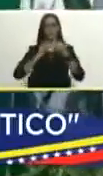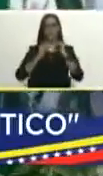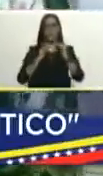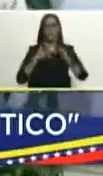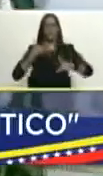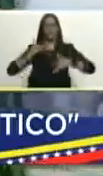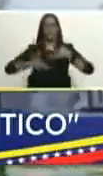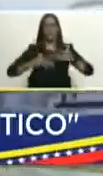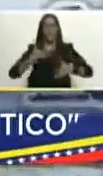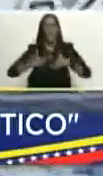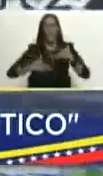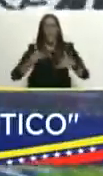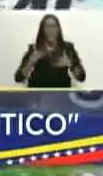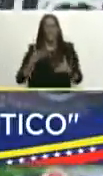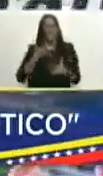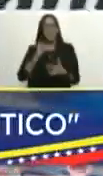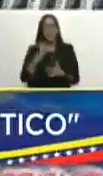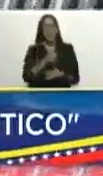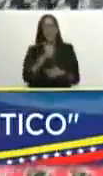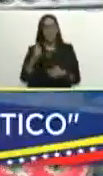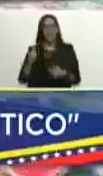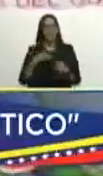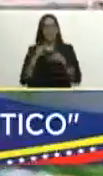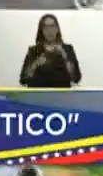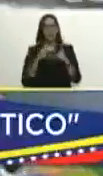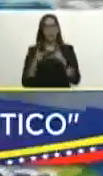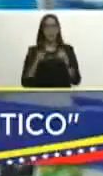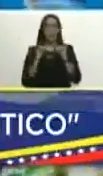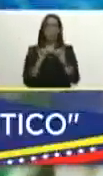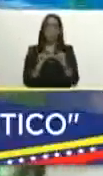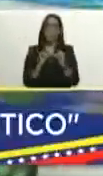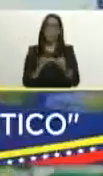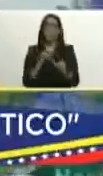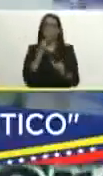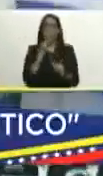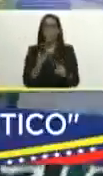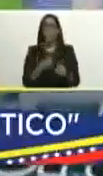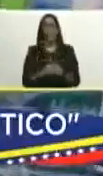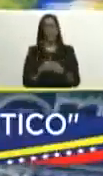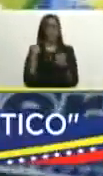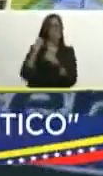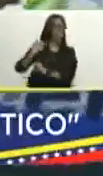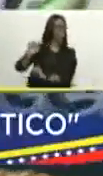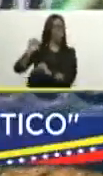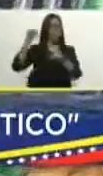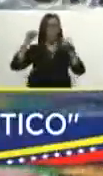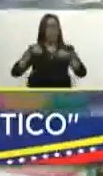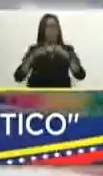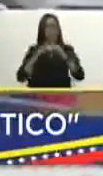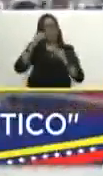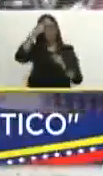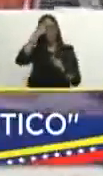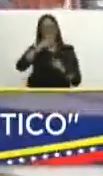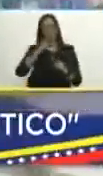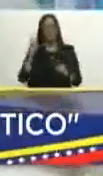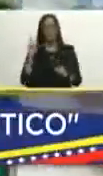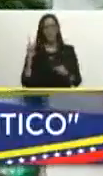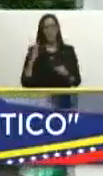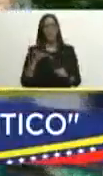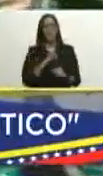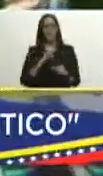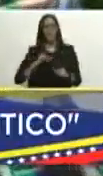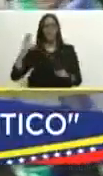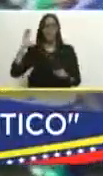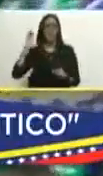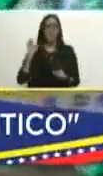sentimiento que hay en cada uno de los productores y asimismo bueno el rechazo que hoy todo el pueblo venezolano los que somos patriotas